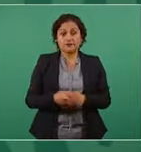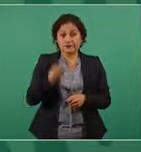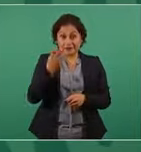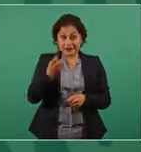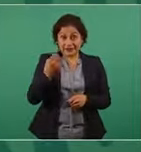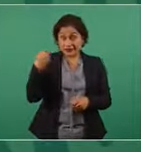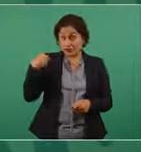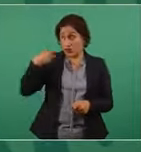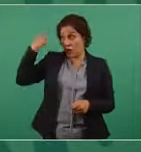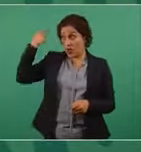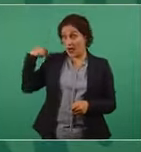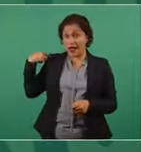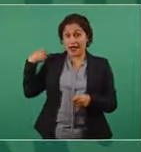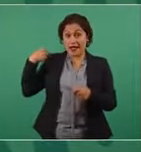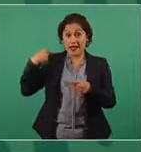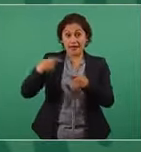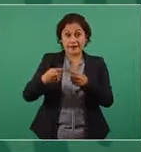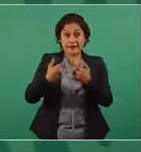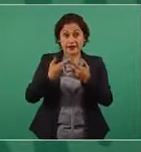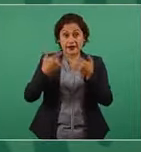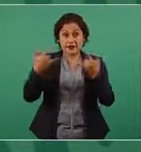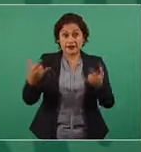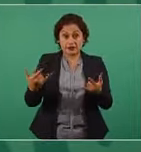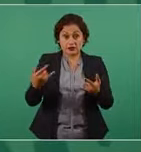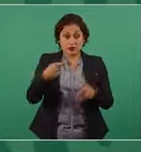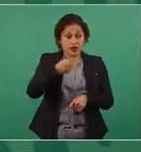ya la aprendimos